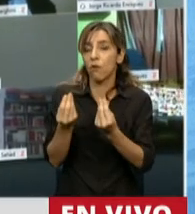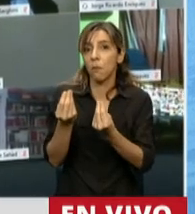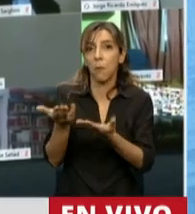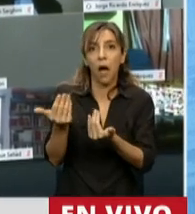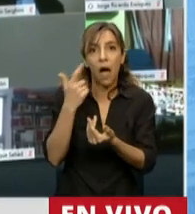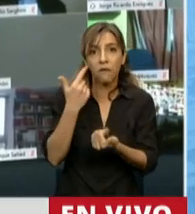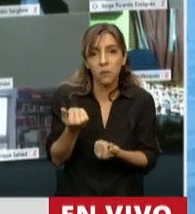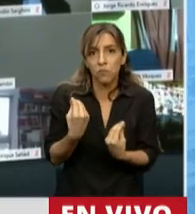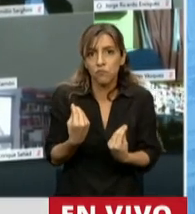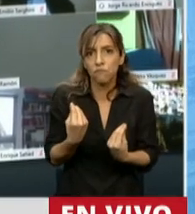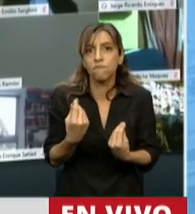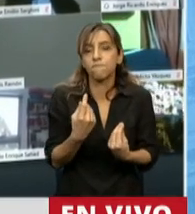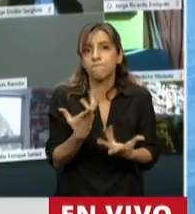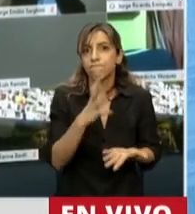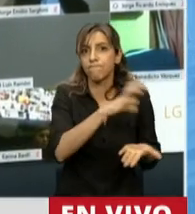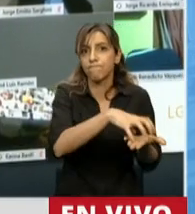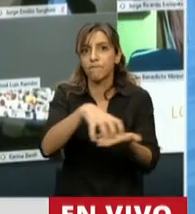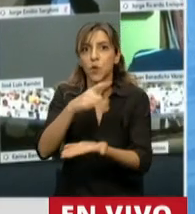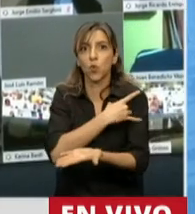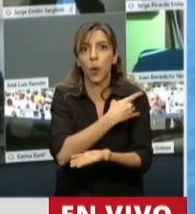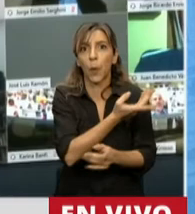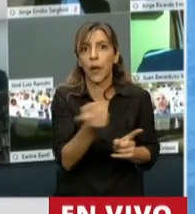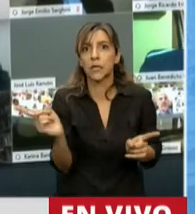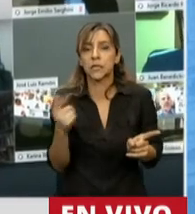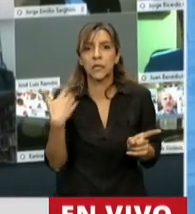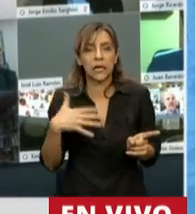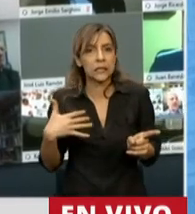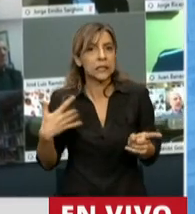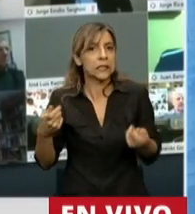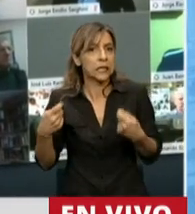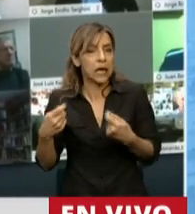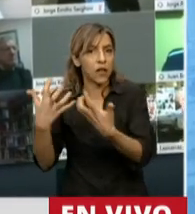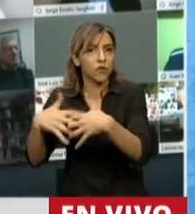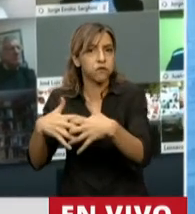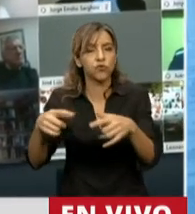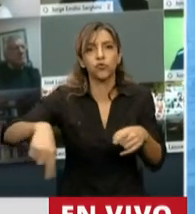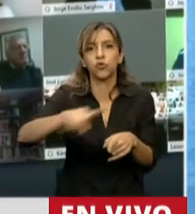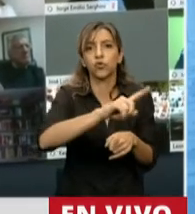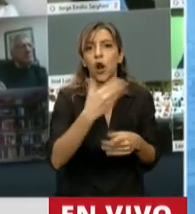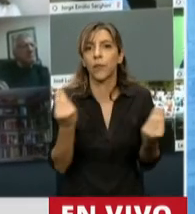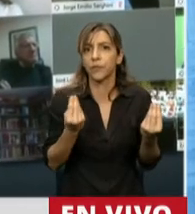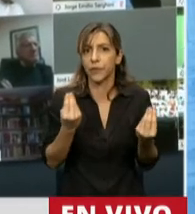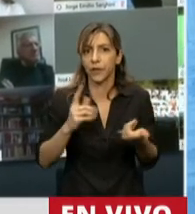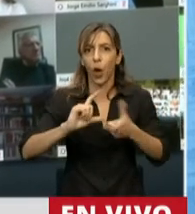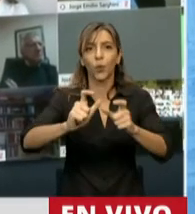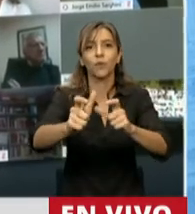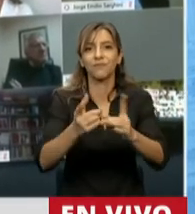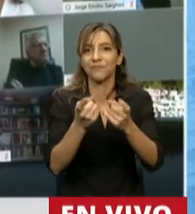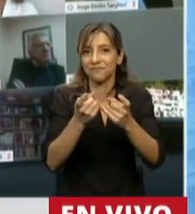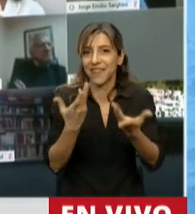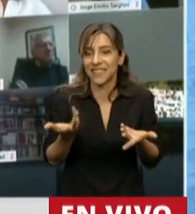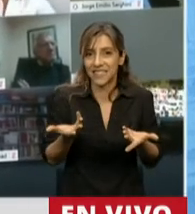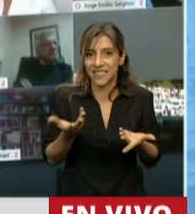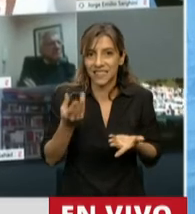podíamos caer si no actualizábamos los gastos de funcionamiento. También quiero decir que el Ministro de Educación de la